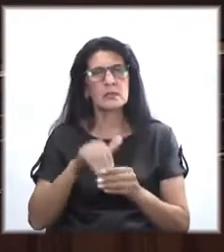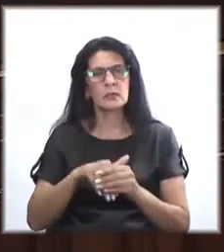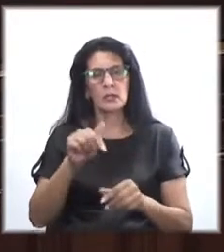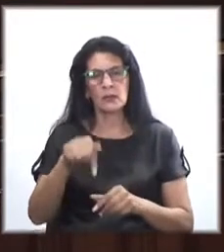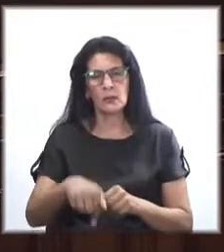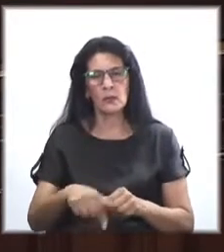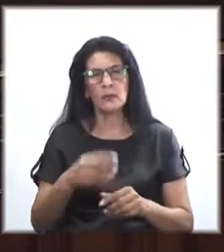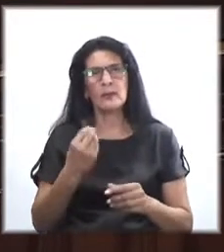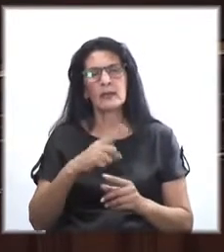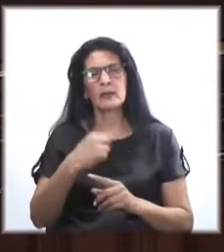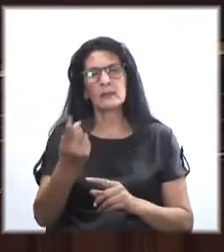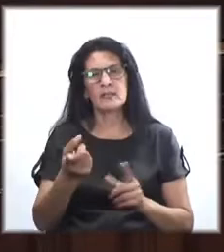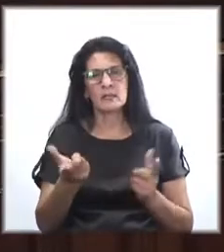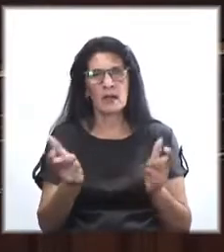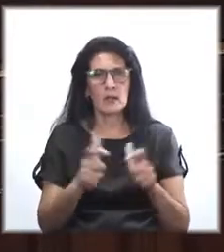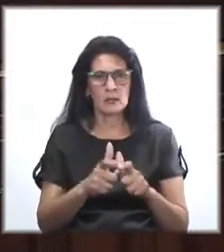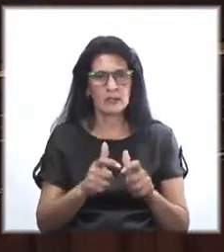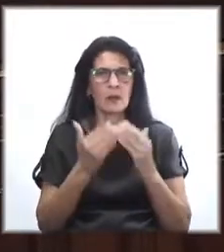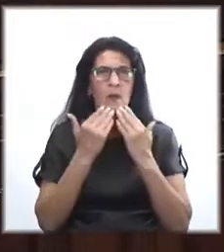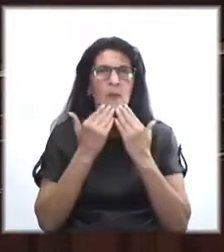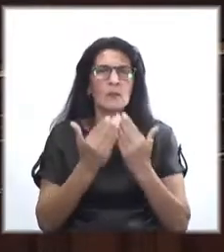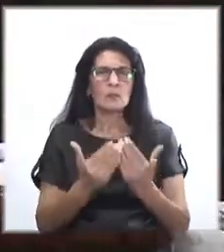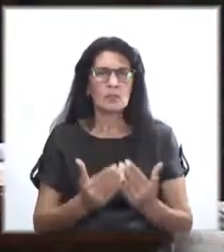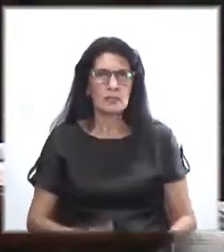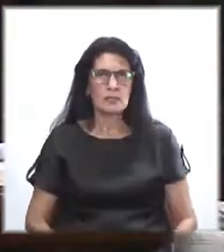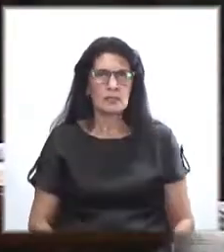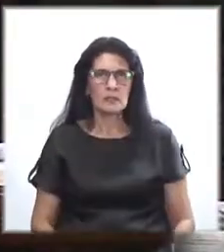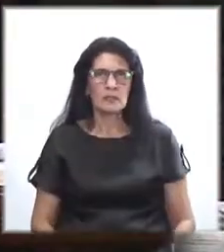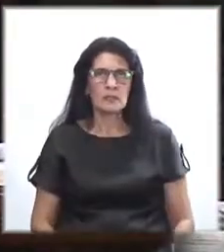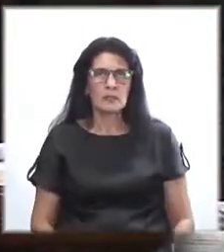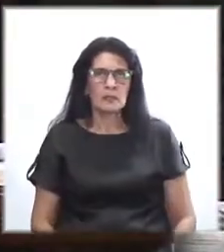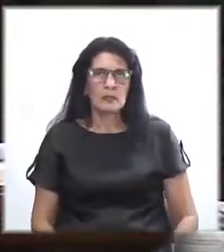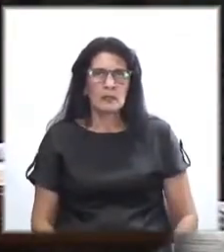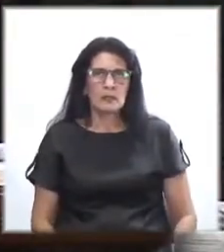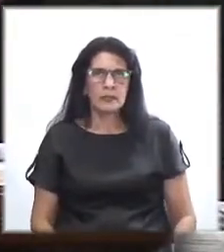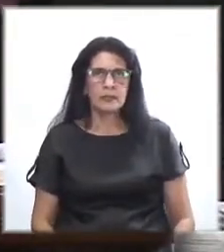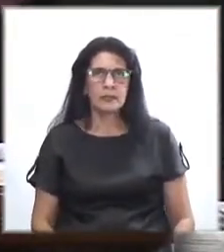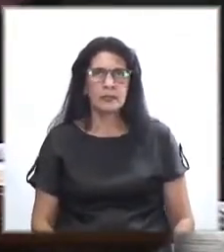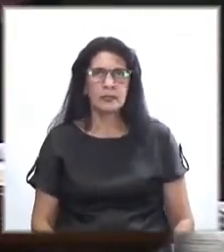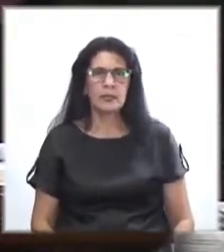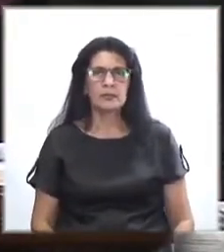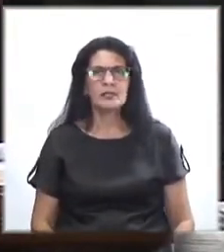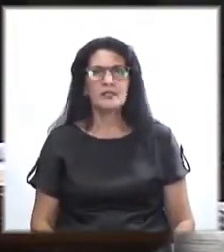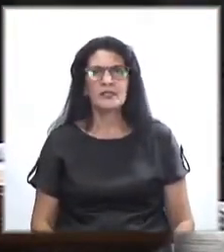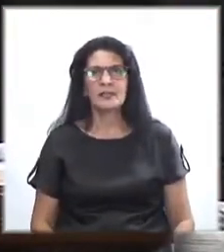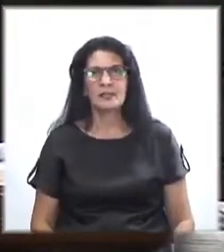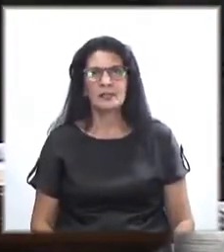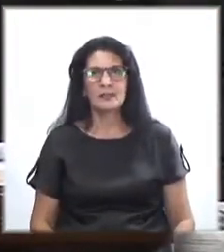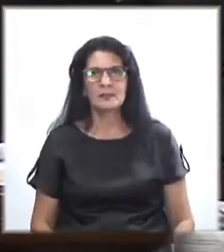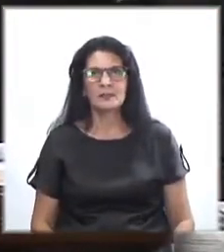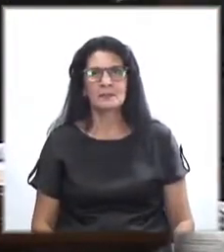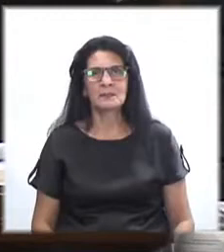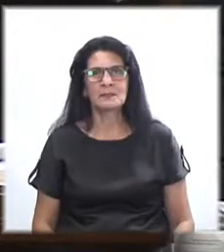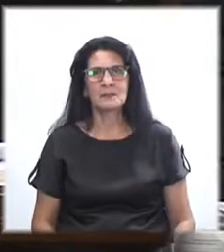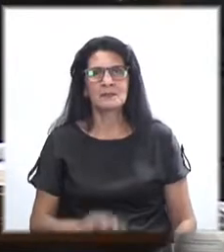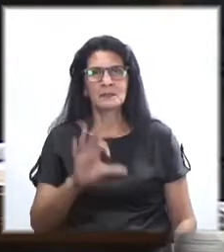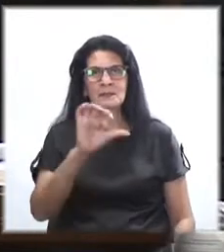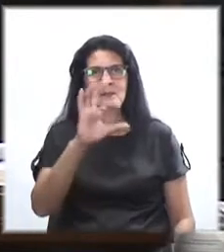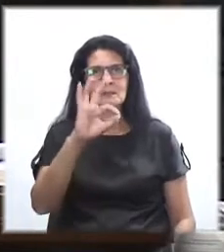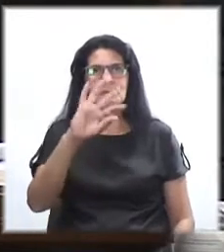para que pasen a comisión. Así que muchísimas gracias. Tiene para fundamentar el voto el diputado Martín Sodano.